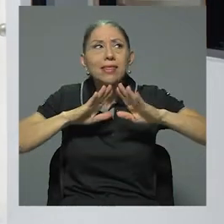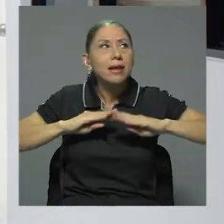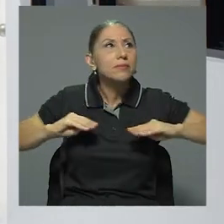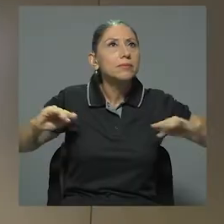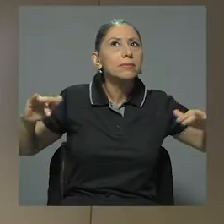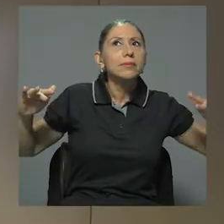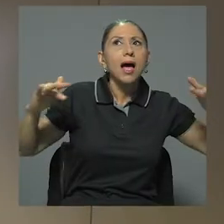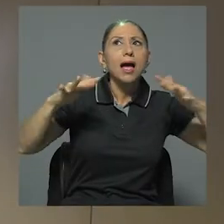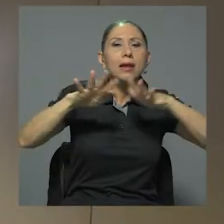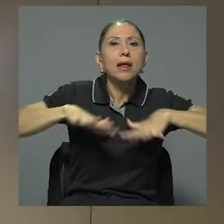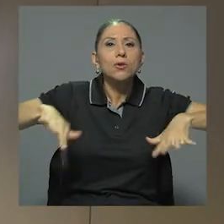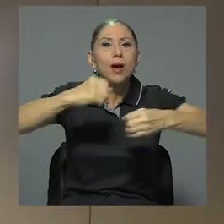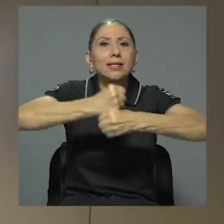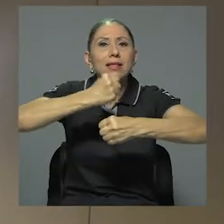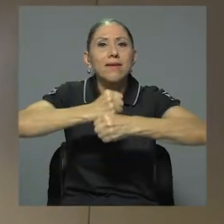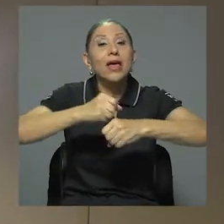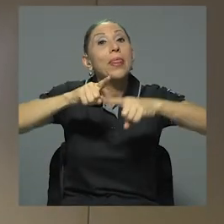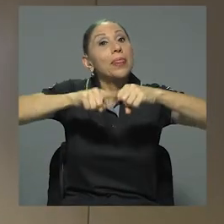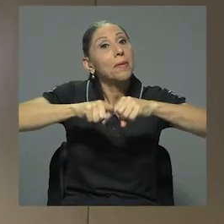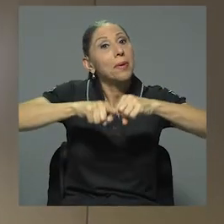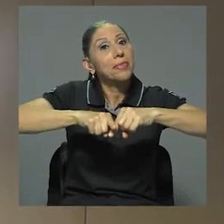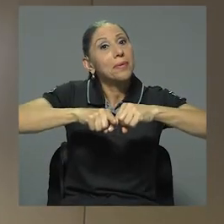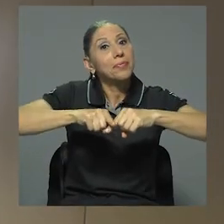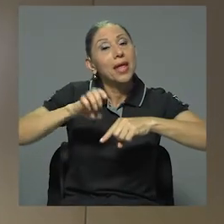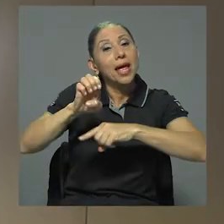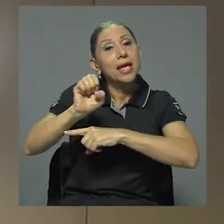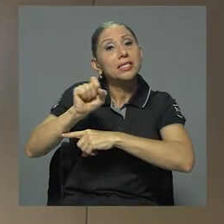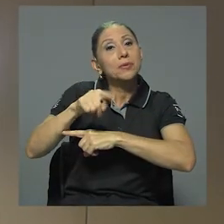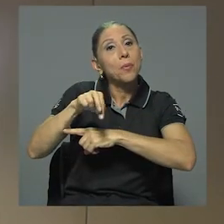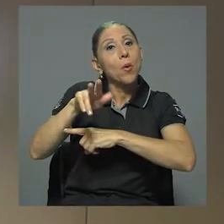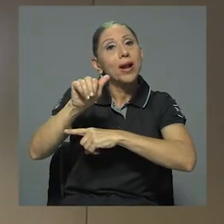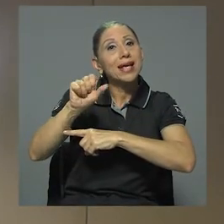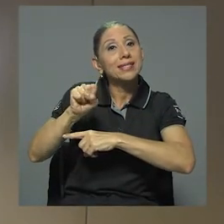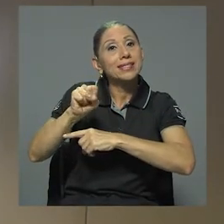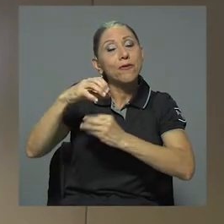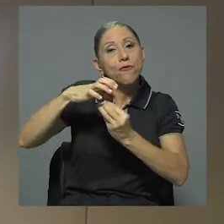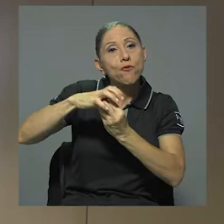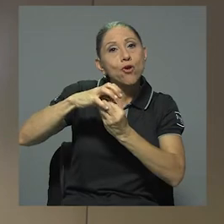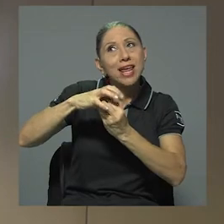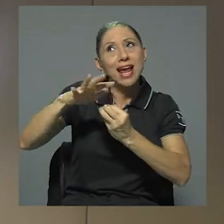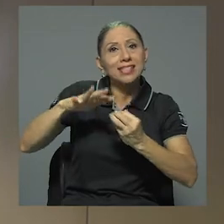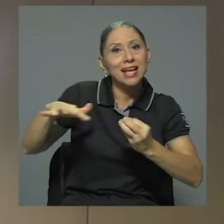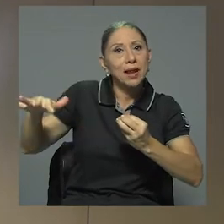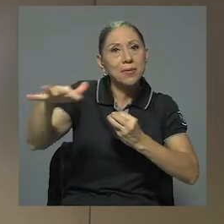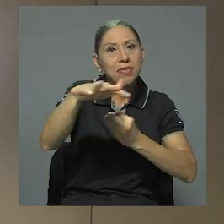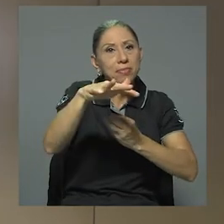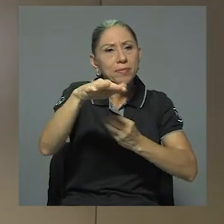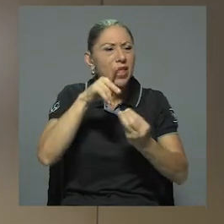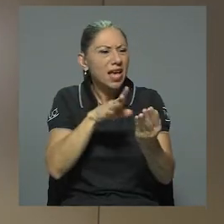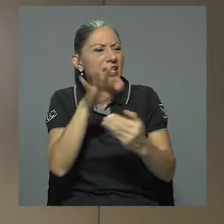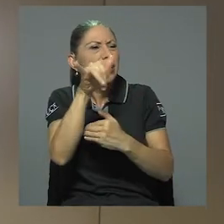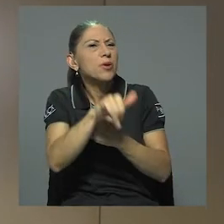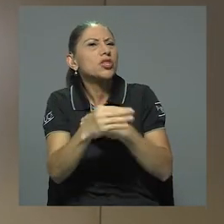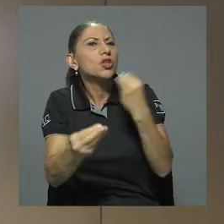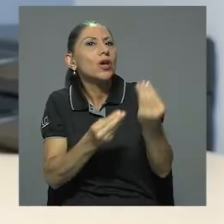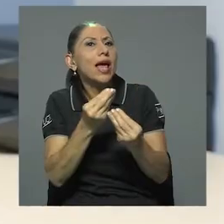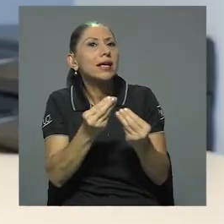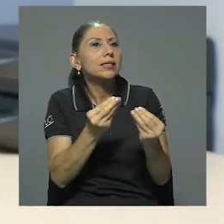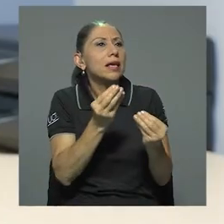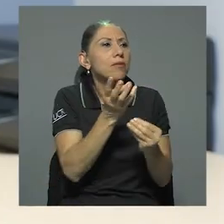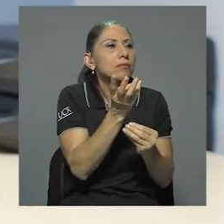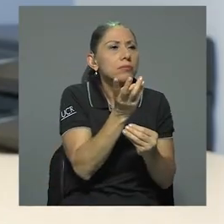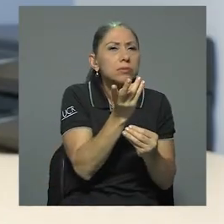de trabajo según el número de esporas fúngicas que se encuentren en el ambiente. El proyecto lo que hace es cuantificar